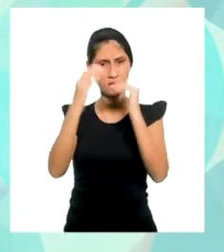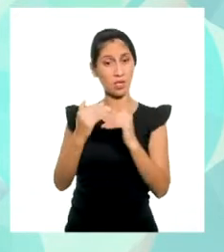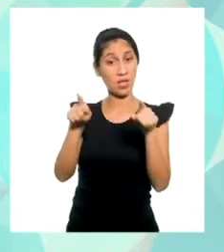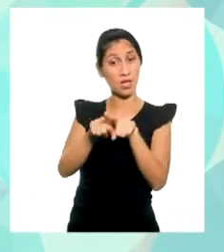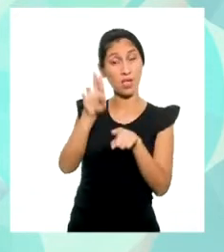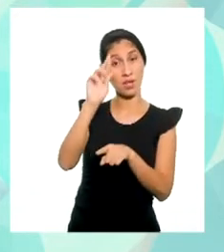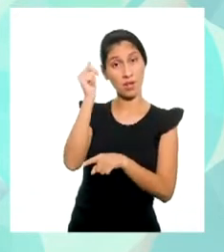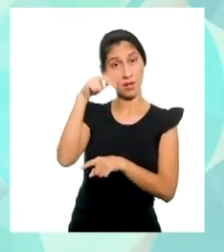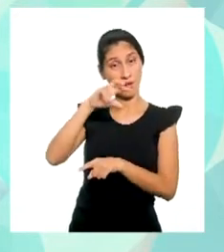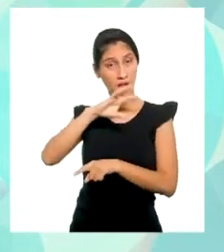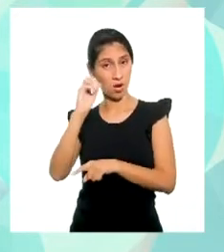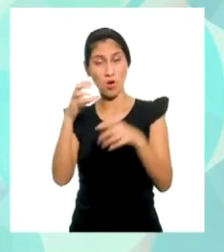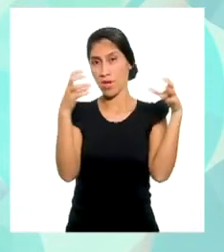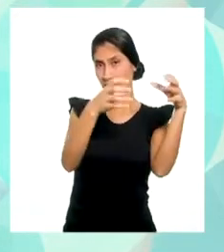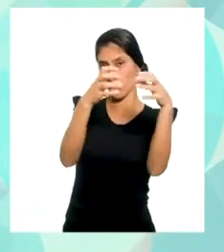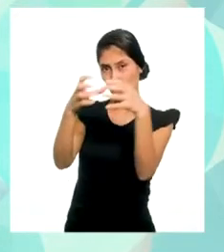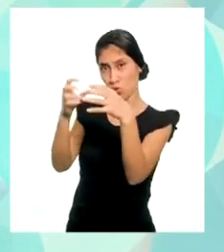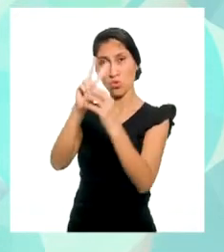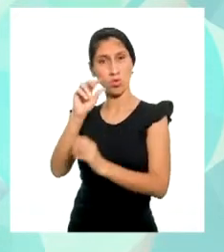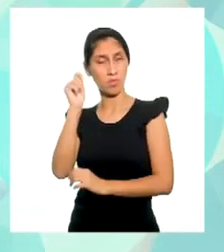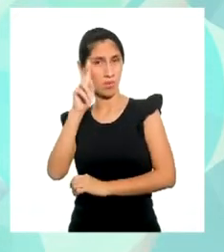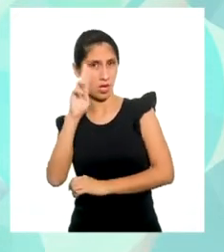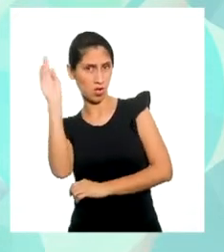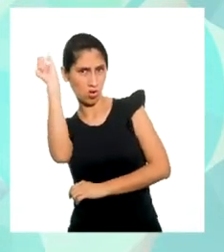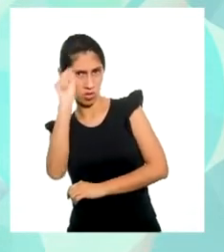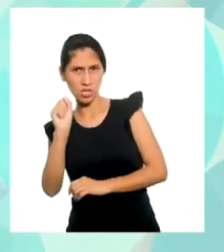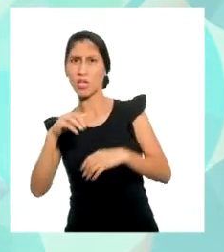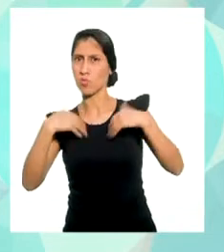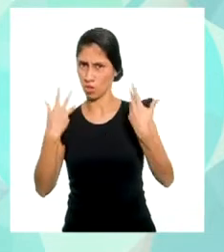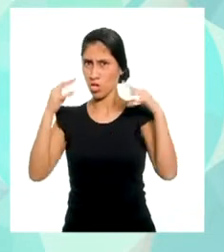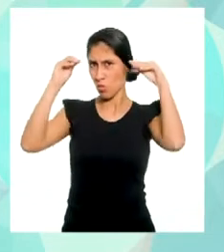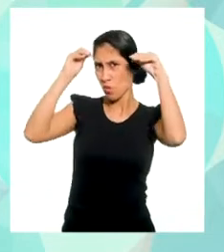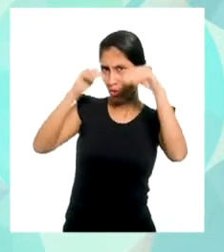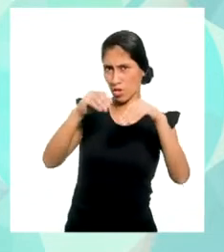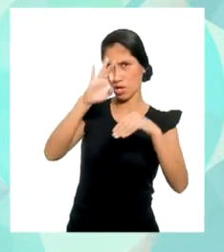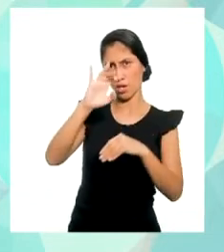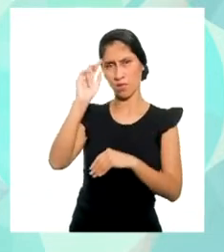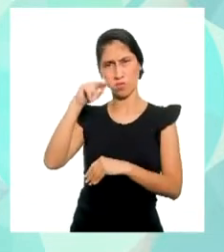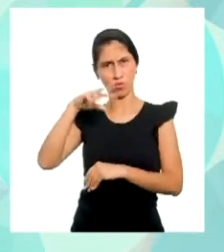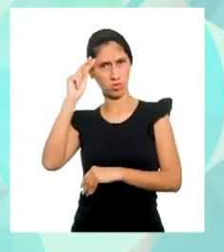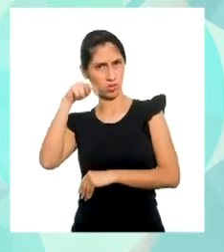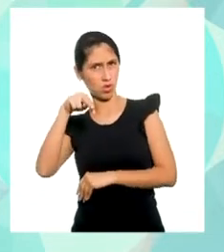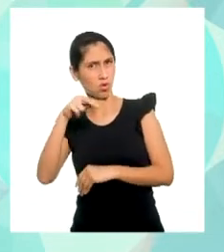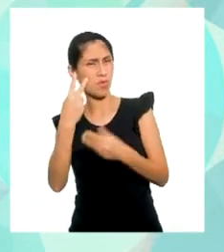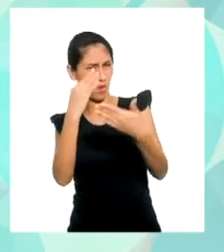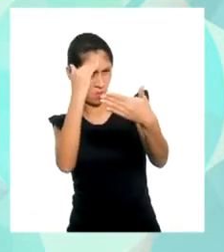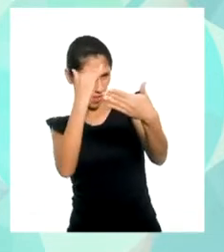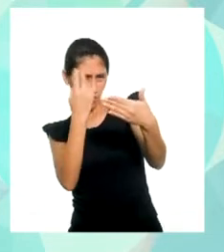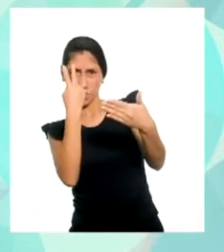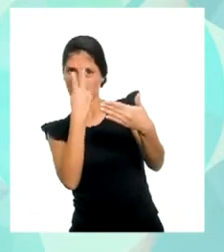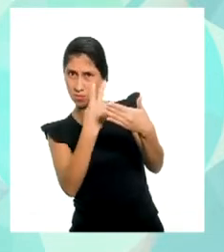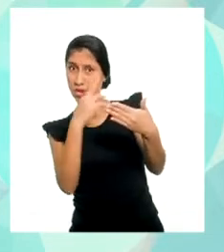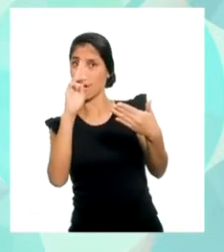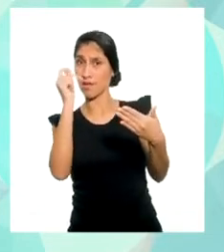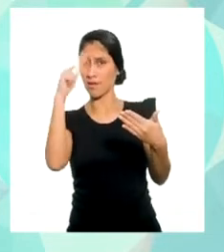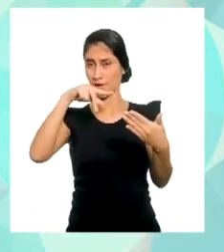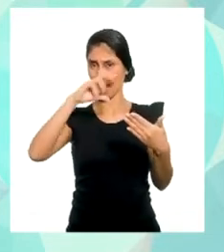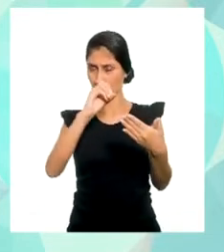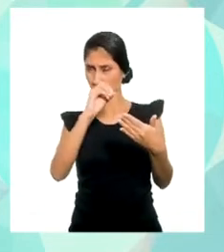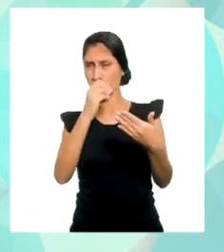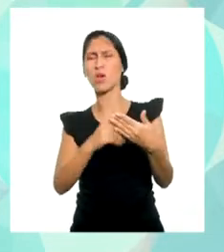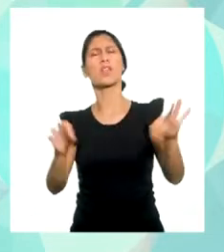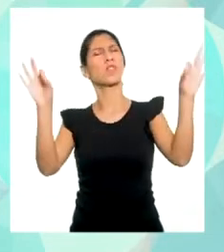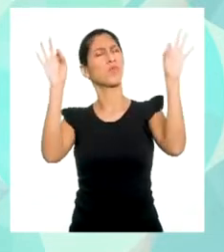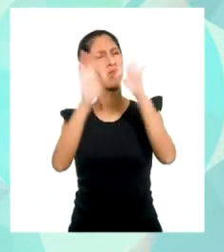conjunto de valores que puede tomar la función. Es decir, para poder hallar el rango de una función es necesario conocer el